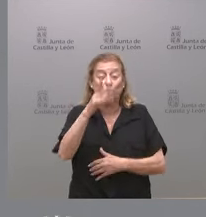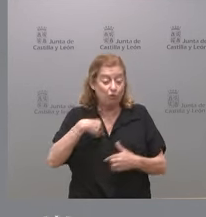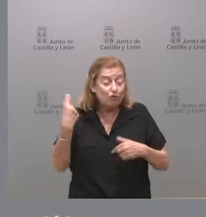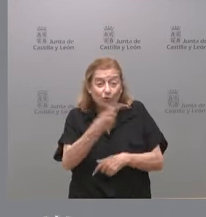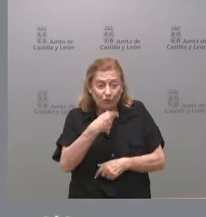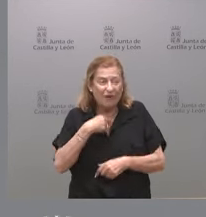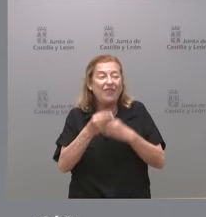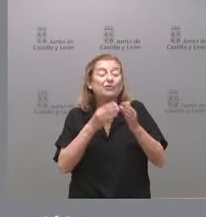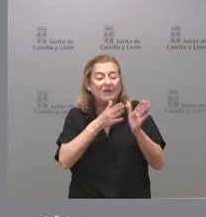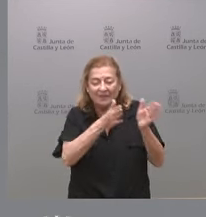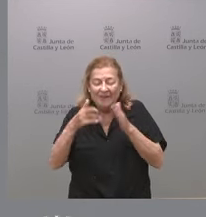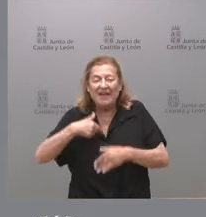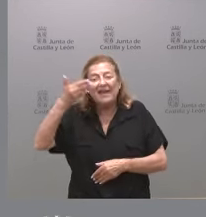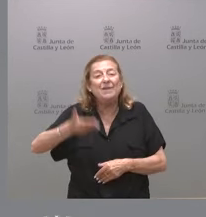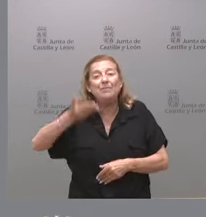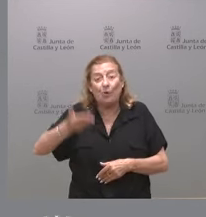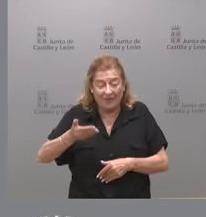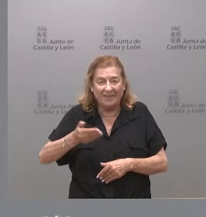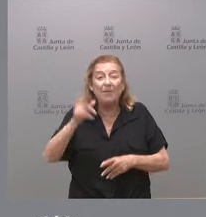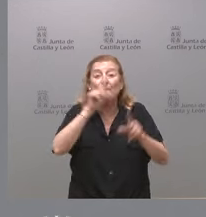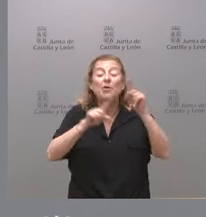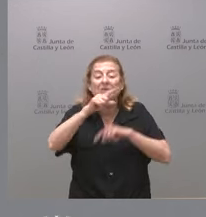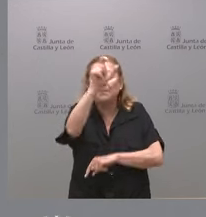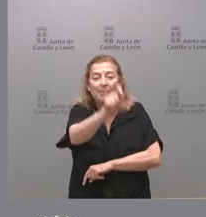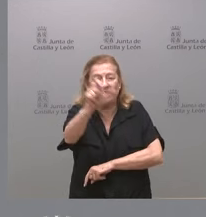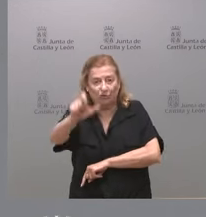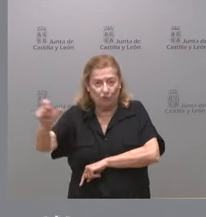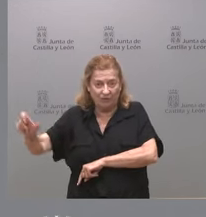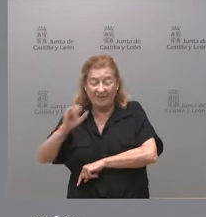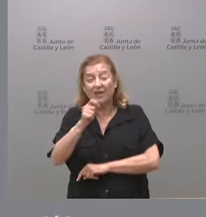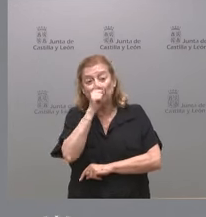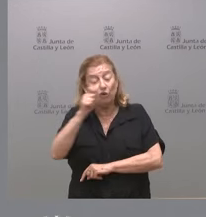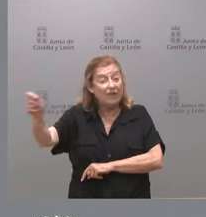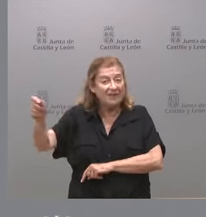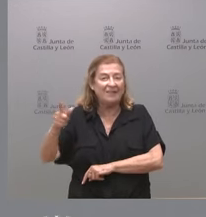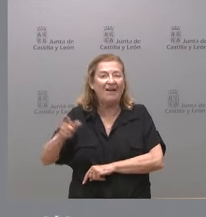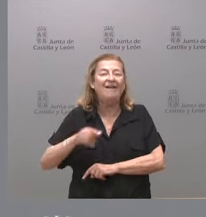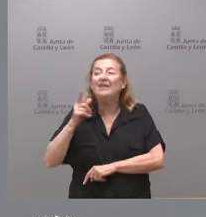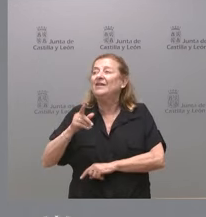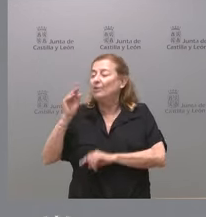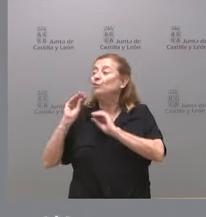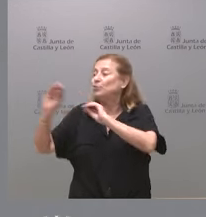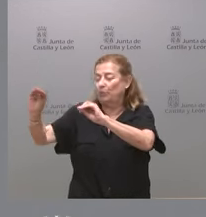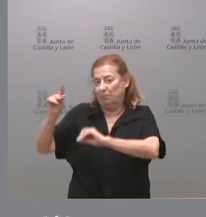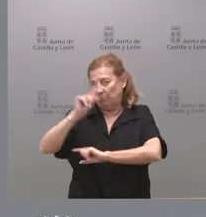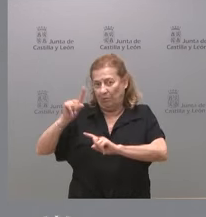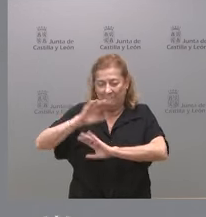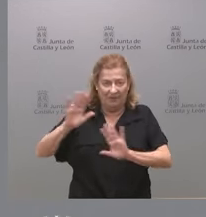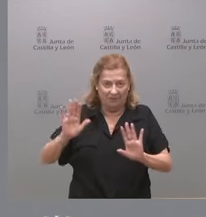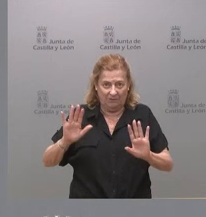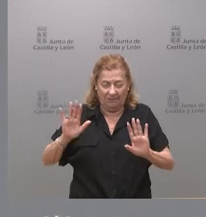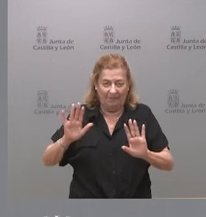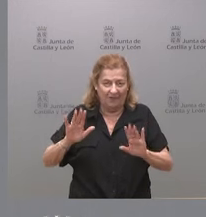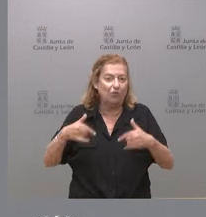importante que son los problemas de las personas y el PSOE está a sus problemas y por tanto